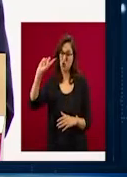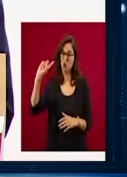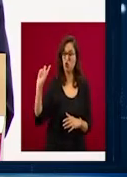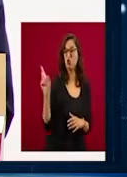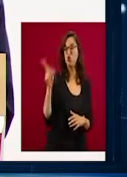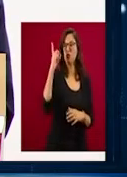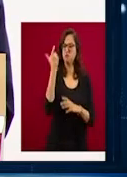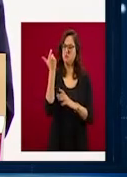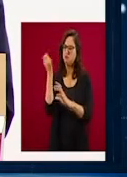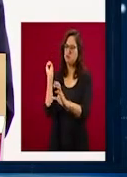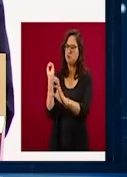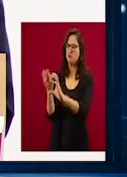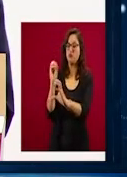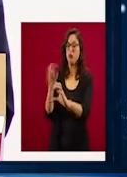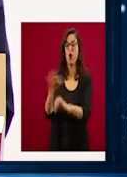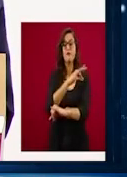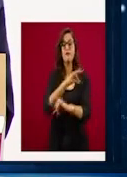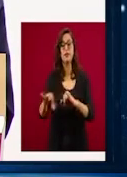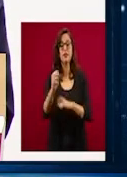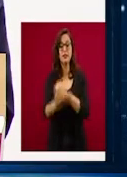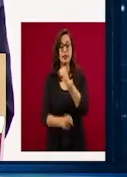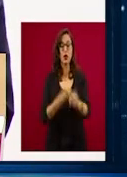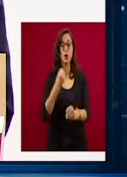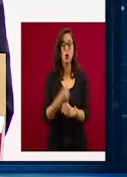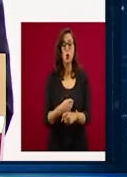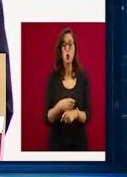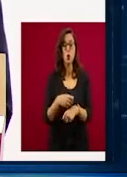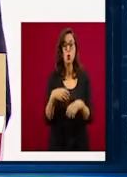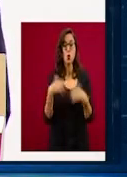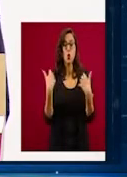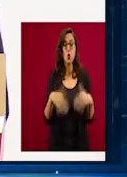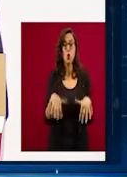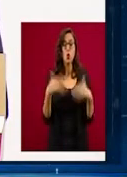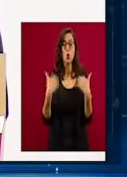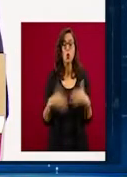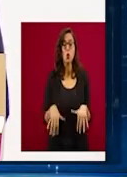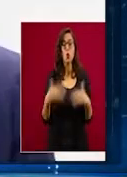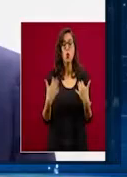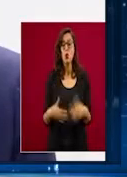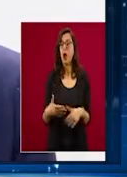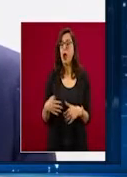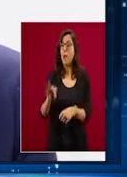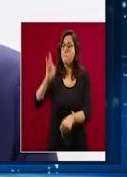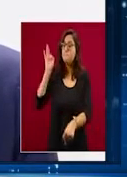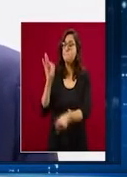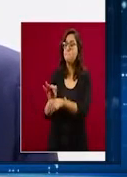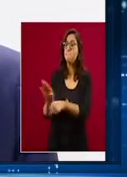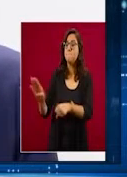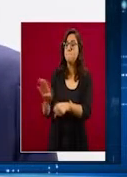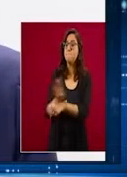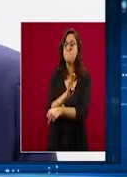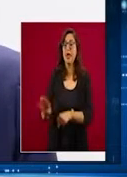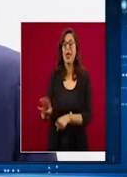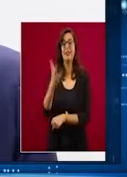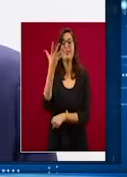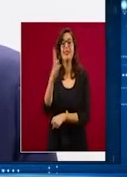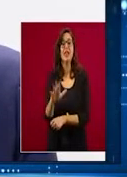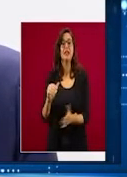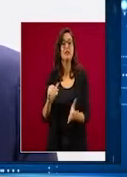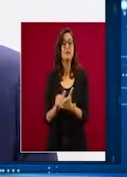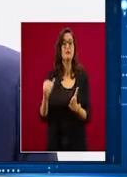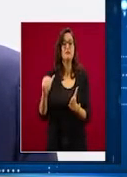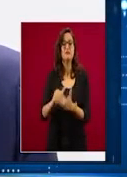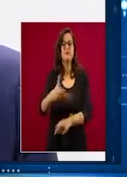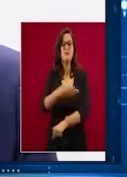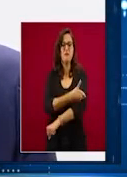Subió en un 10 por ciento, dice el presidente, quien asegura que a finales de año las remesas